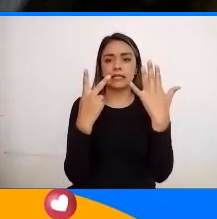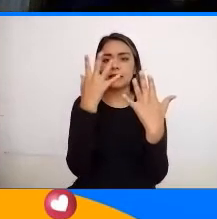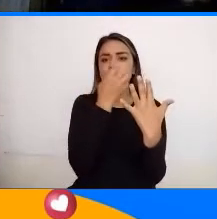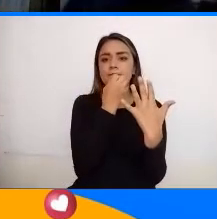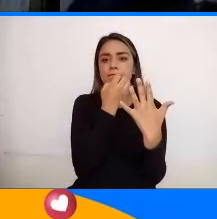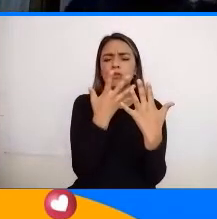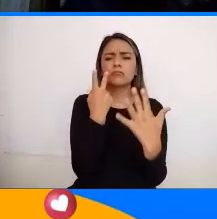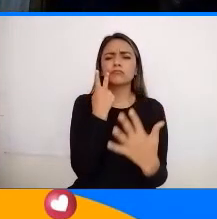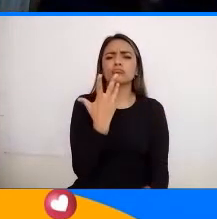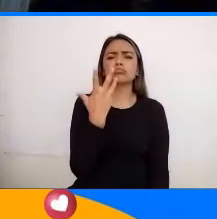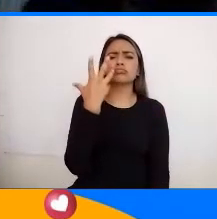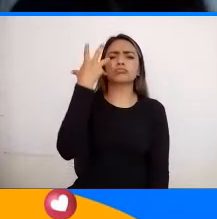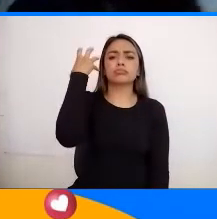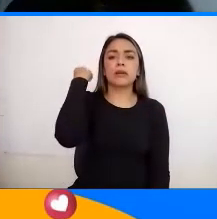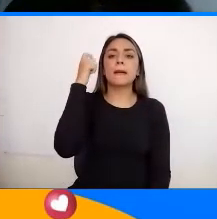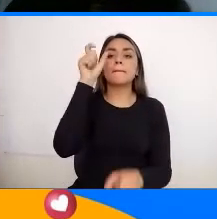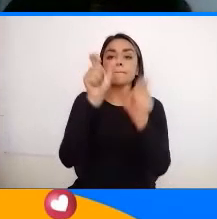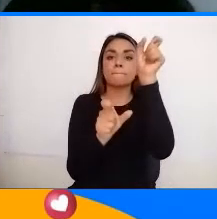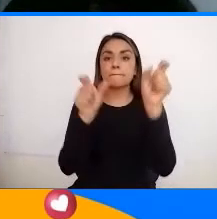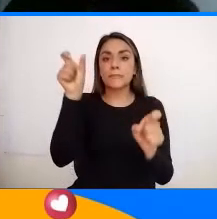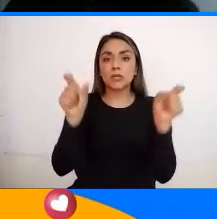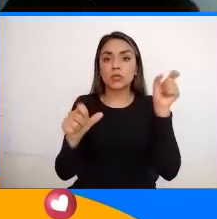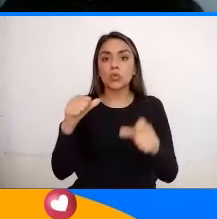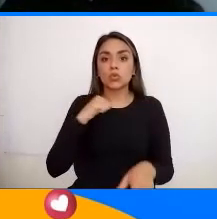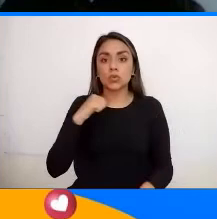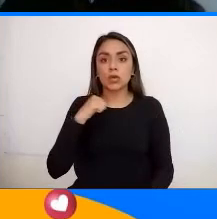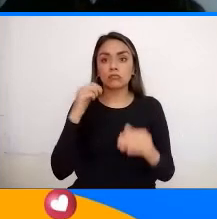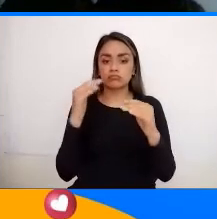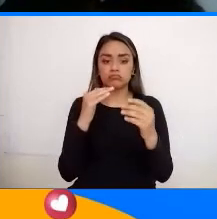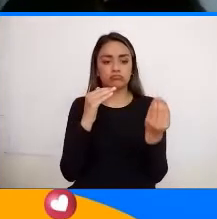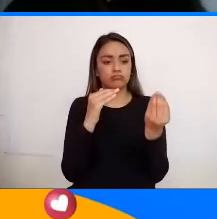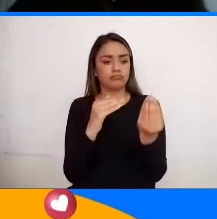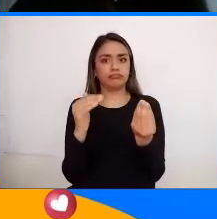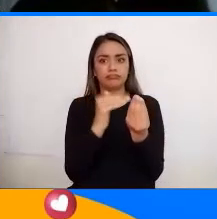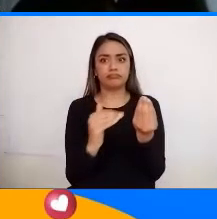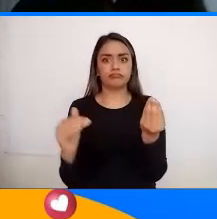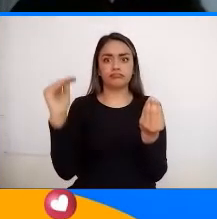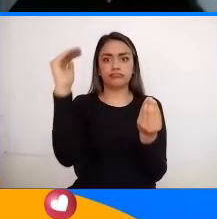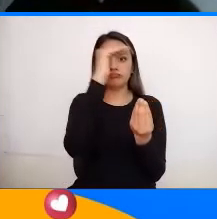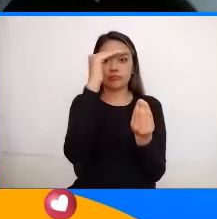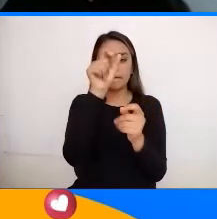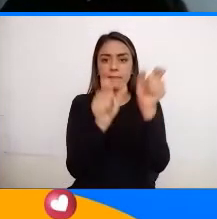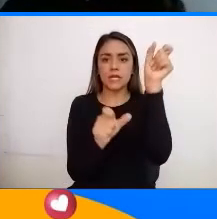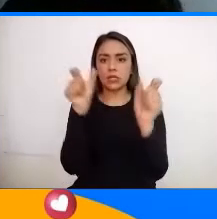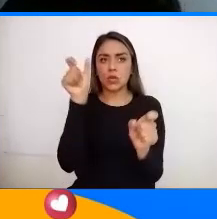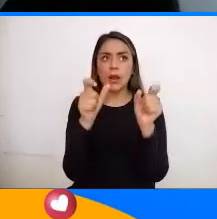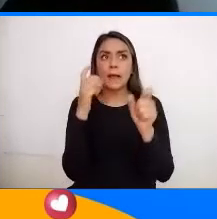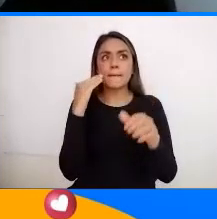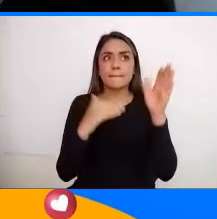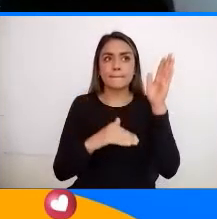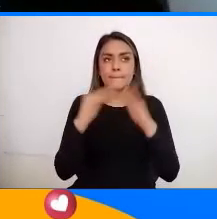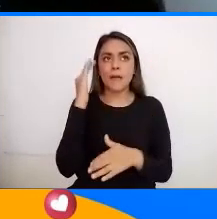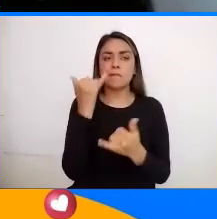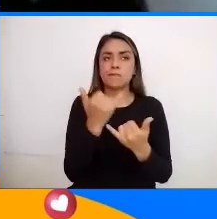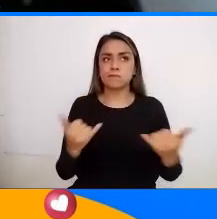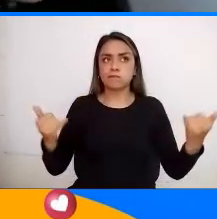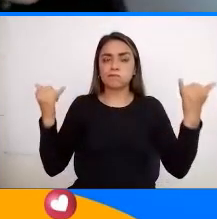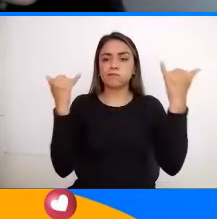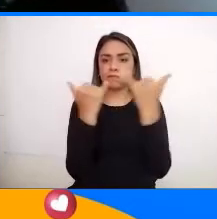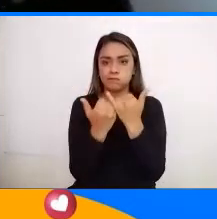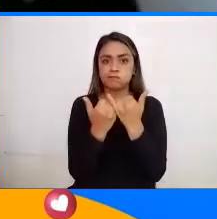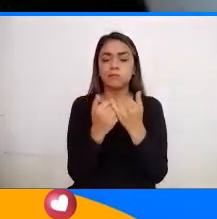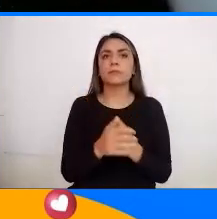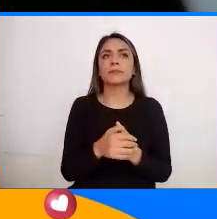antiguo Entonces Las personas Que tenían Altos estatus En todas Estas civilizaciones Sobre todo En